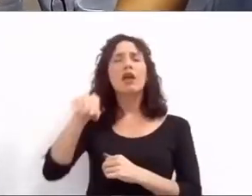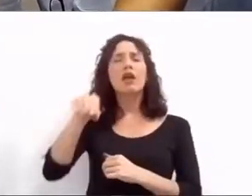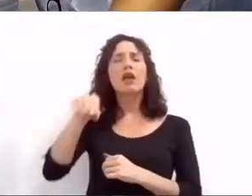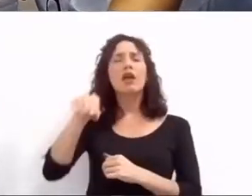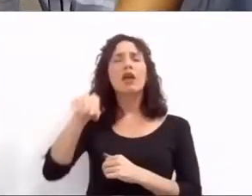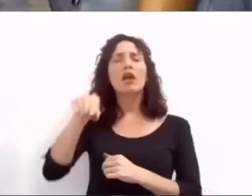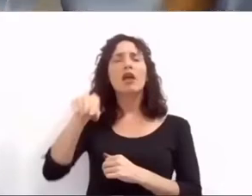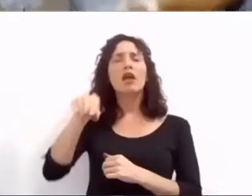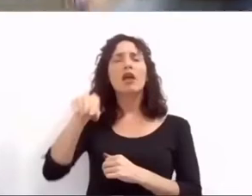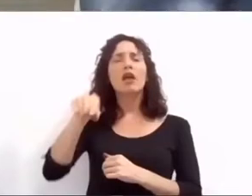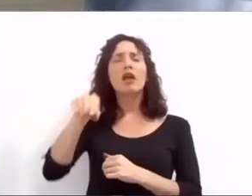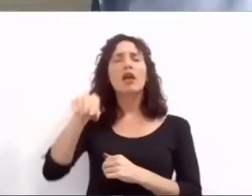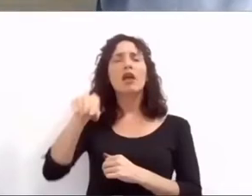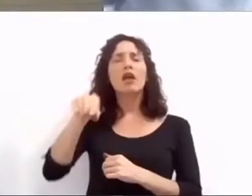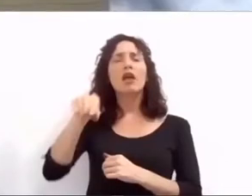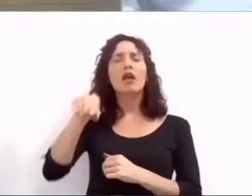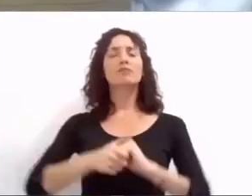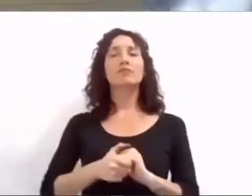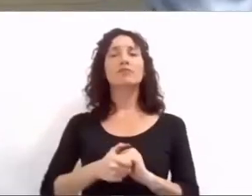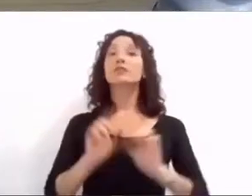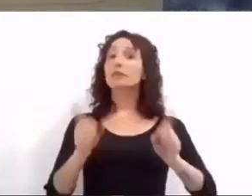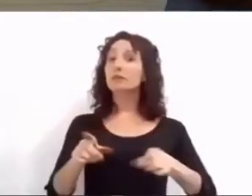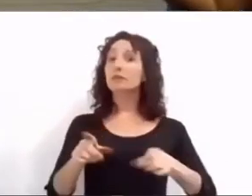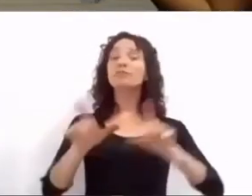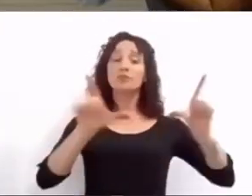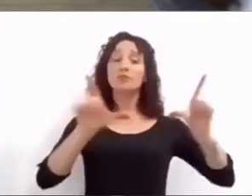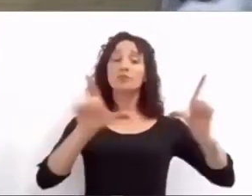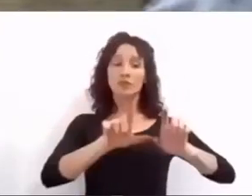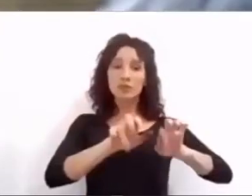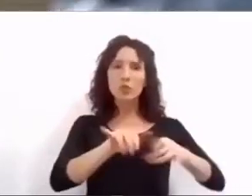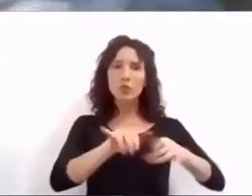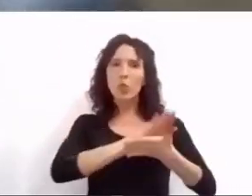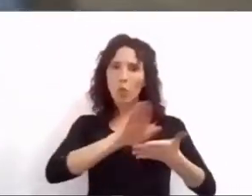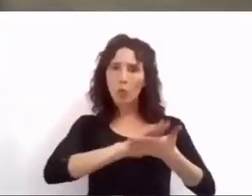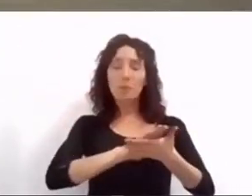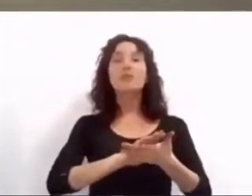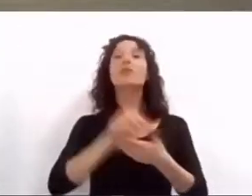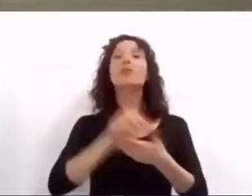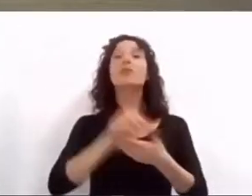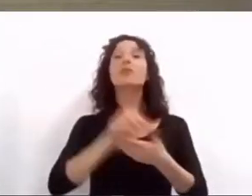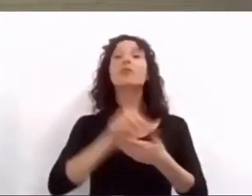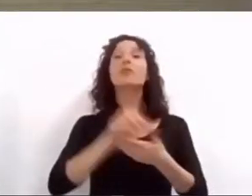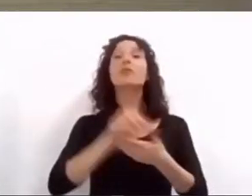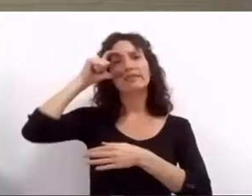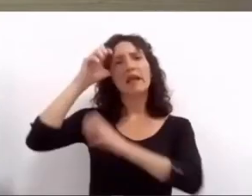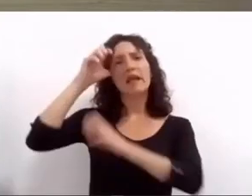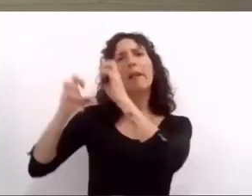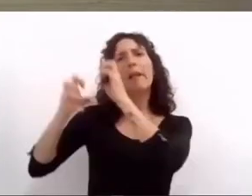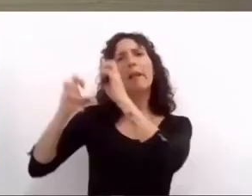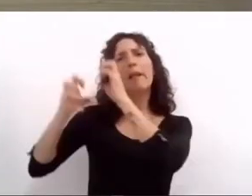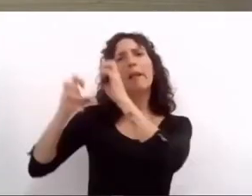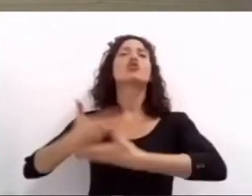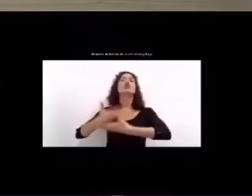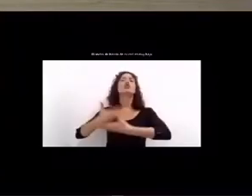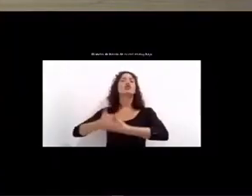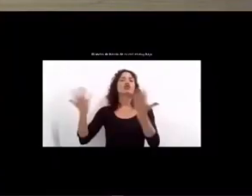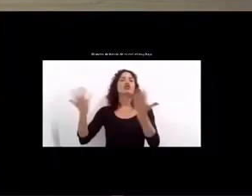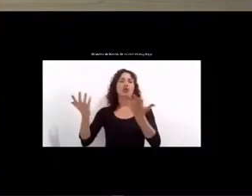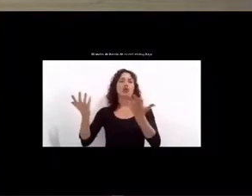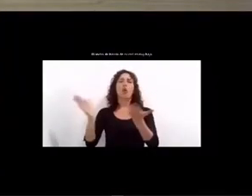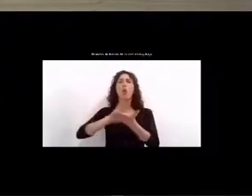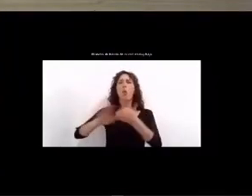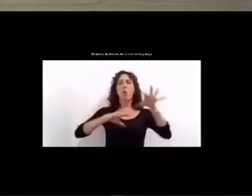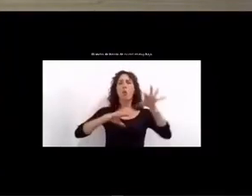y vamos ahora a avanzar en la creación de más empresas sociales iniciamos el proyecto de Chacra Familiar